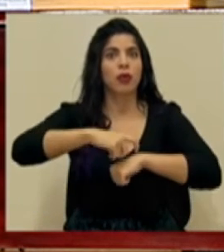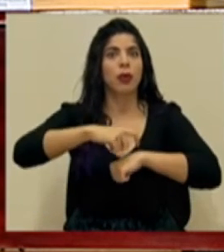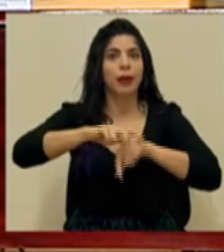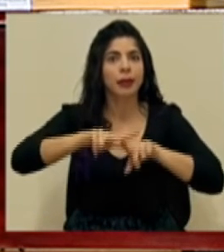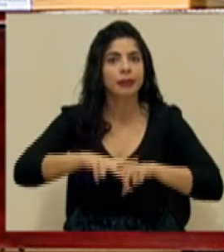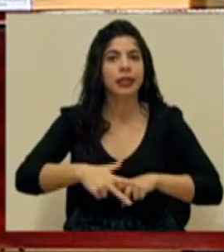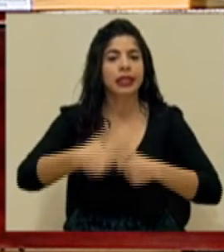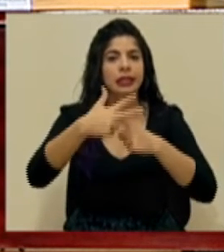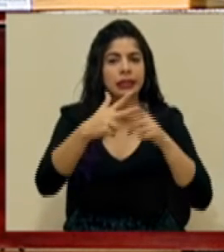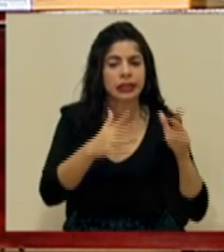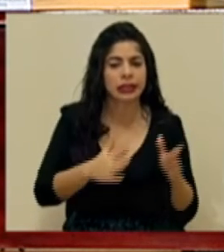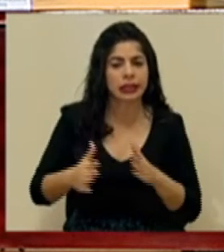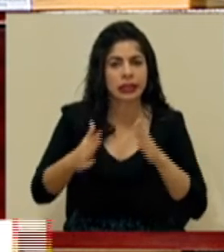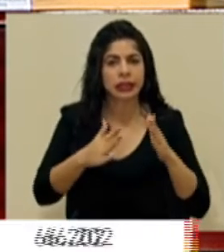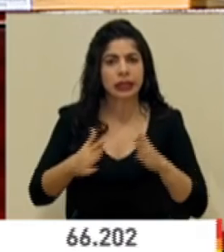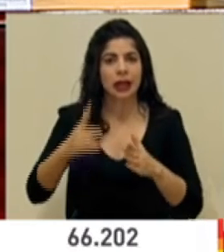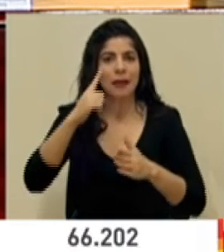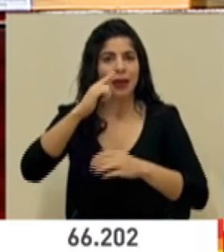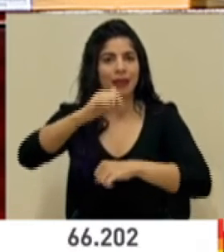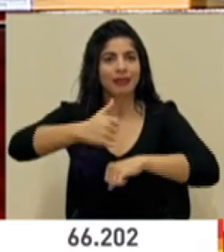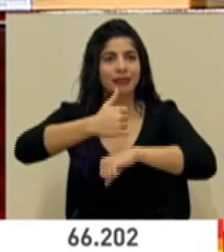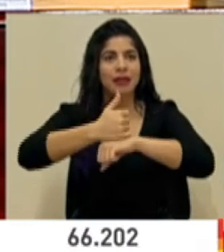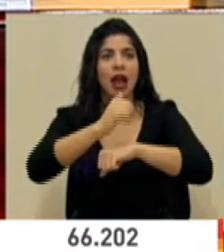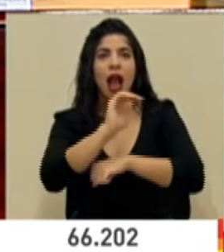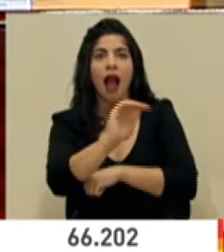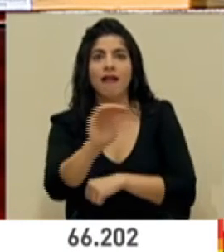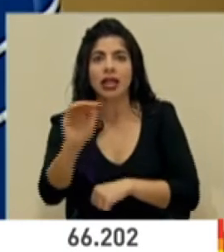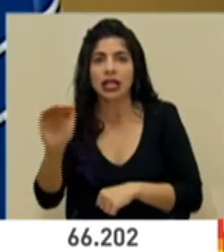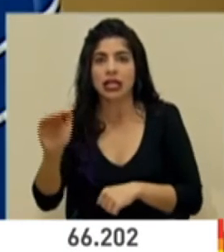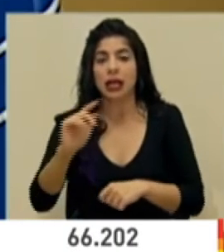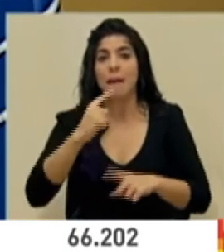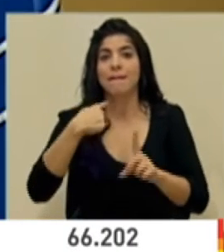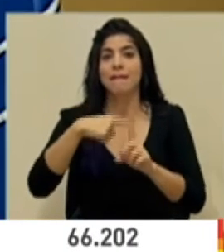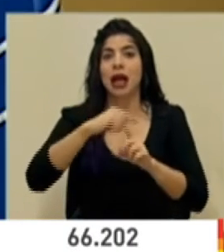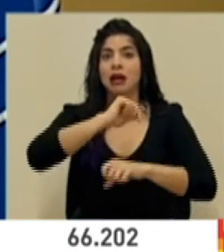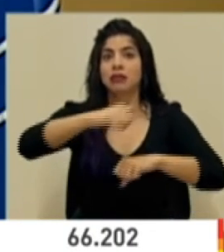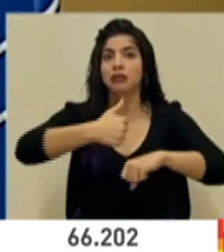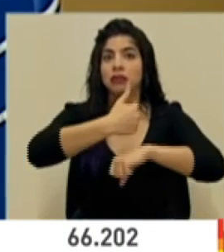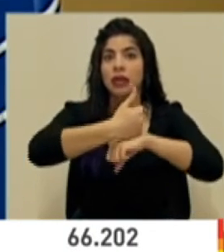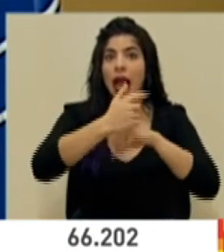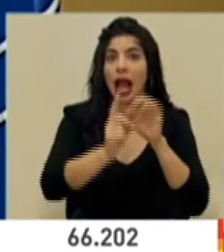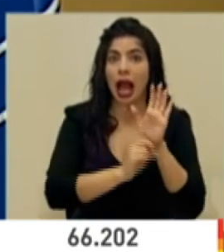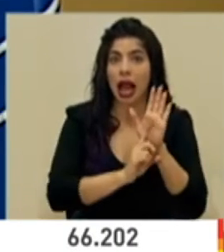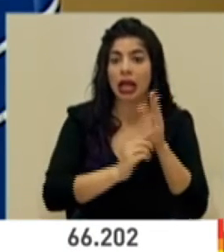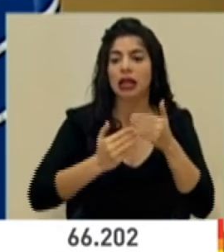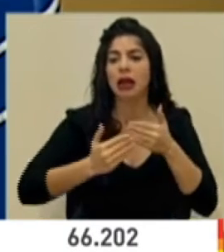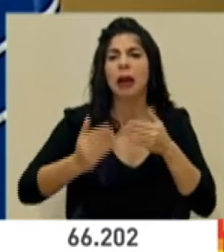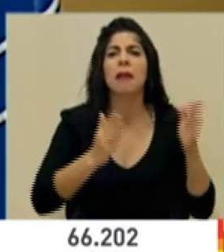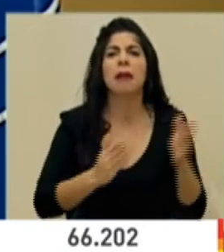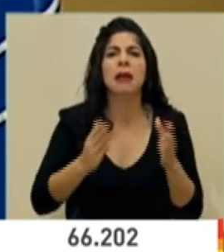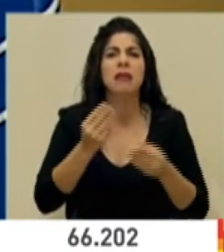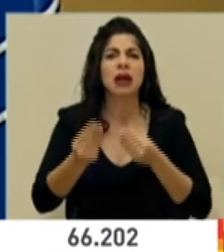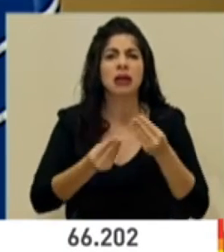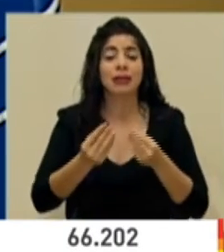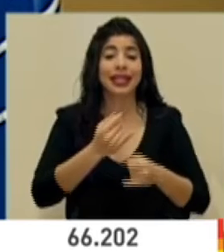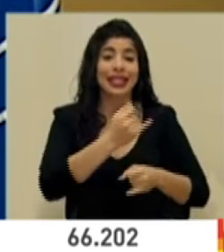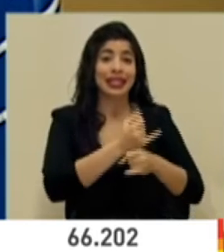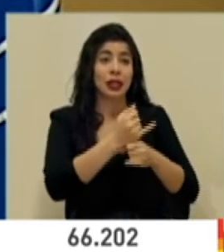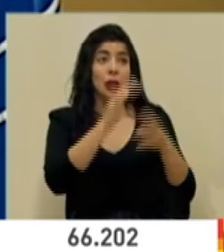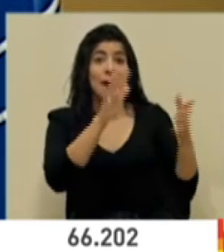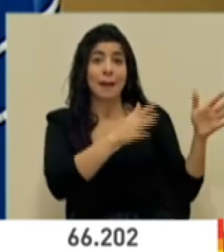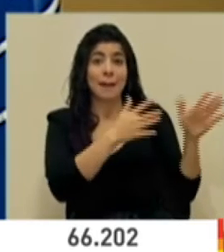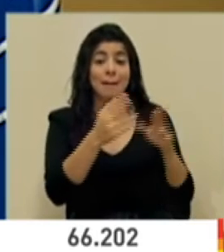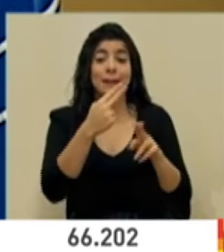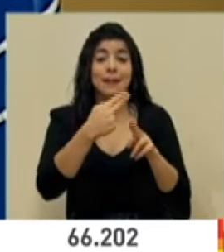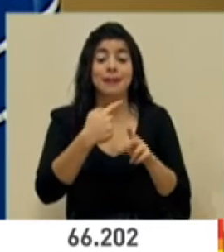el establecimiento de este aviso y esta condición de alerta, vamos a desarrollar. El Instituto Meteorológico y la